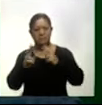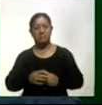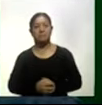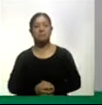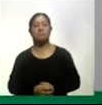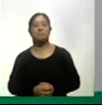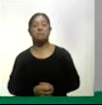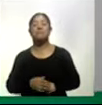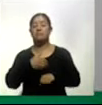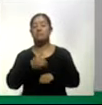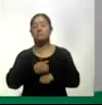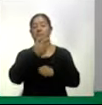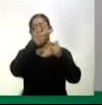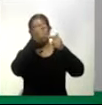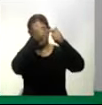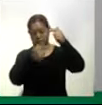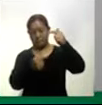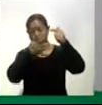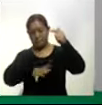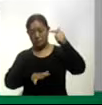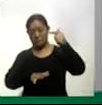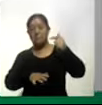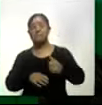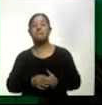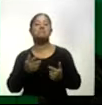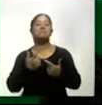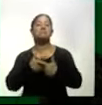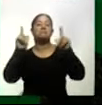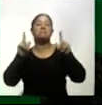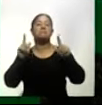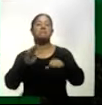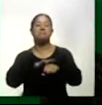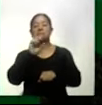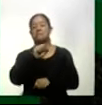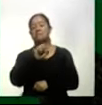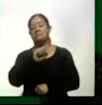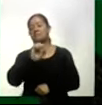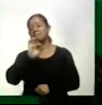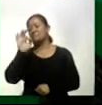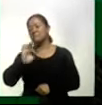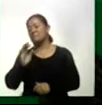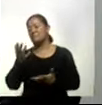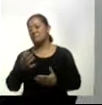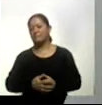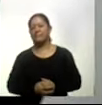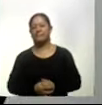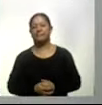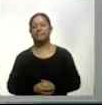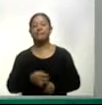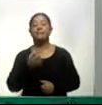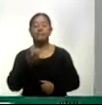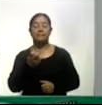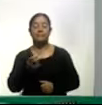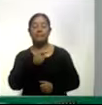número 8 y 10 con una disponibilidad un poco mayor al 60% en general por otro lado te comento que